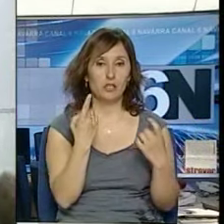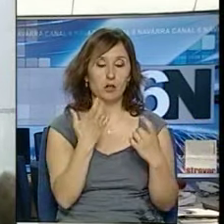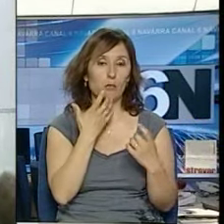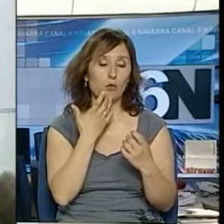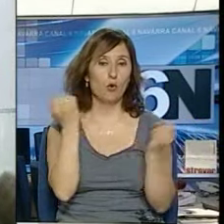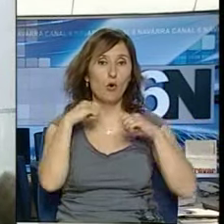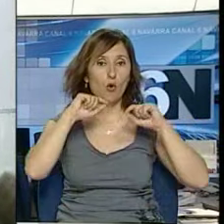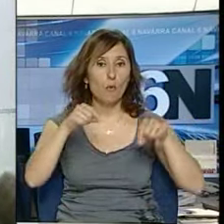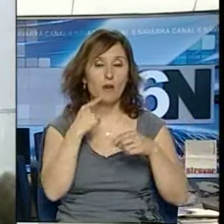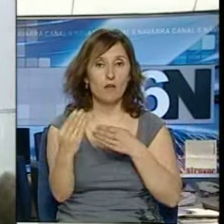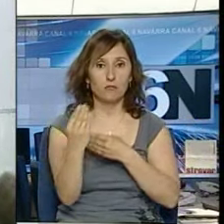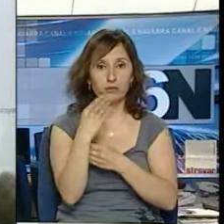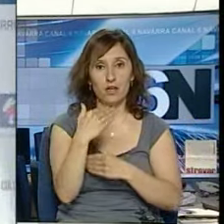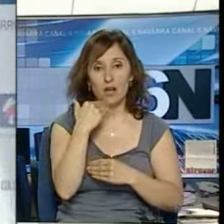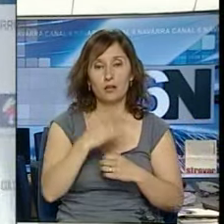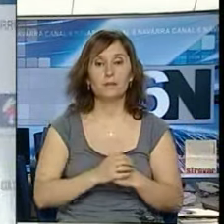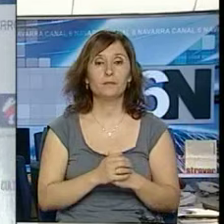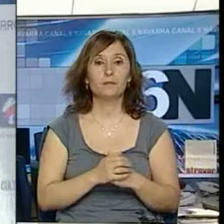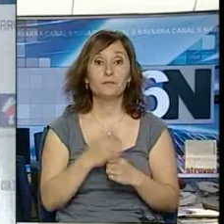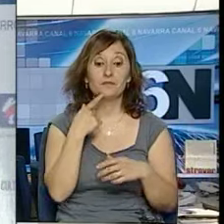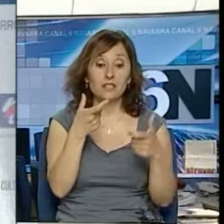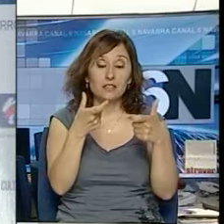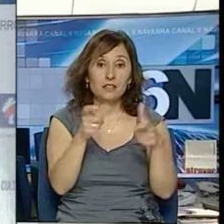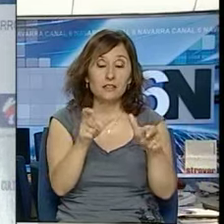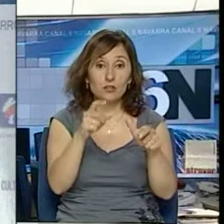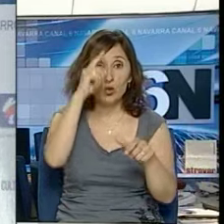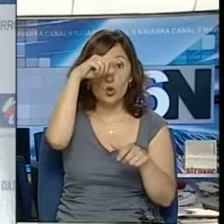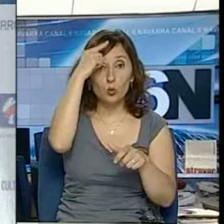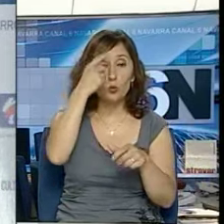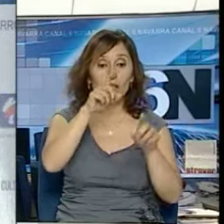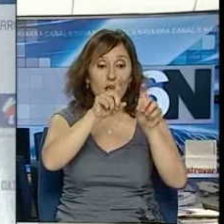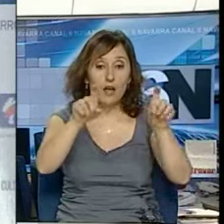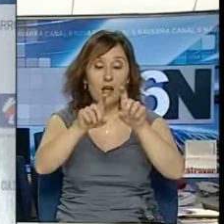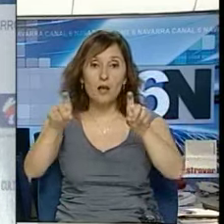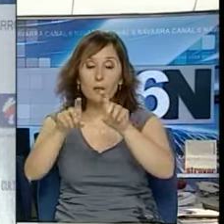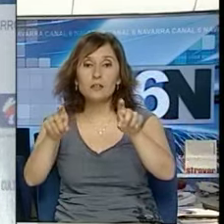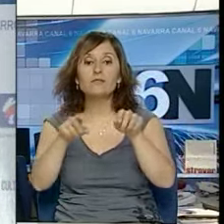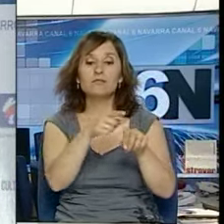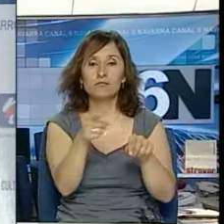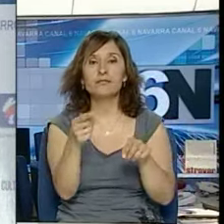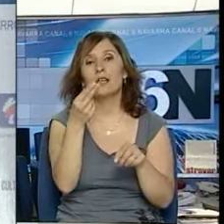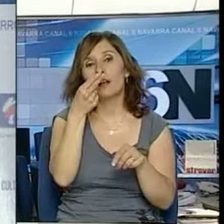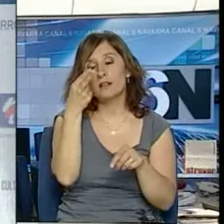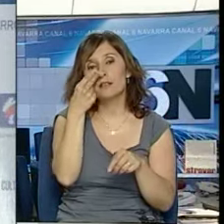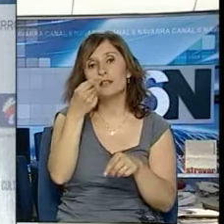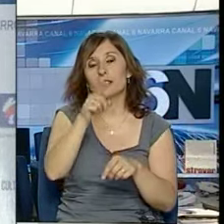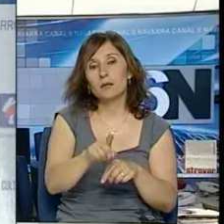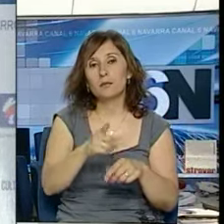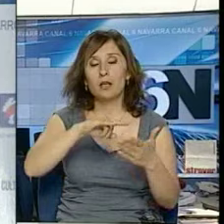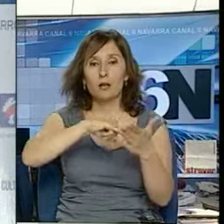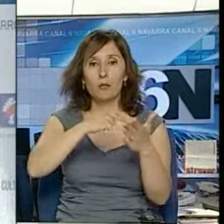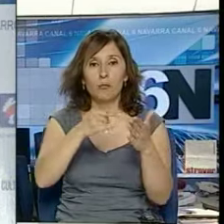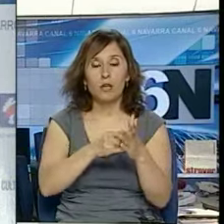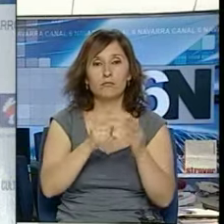financiación. Que a las empresas del sector cultural os pueden ayudar a hacer una planificación en el tiempo